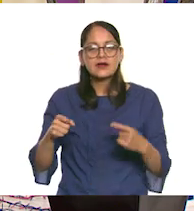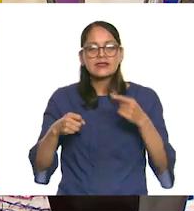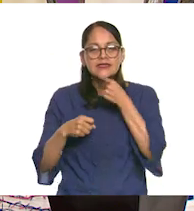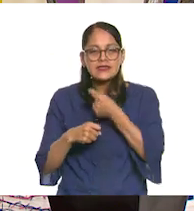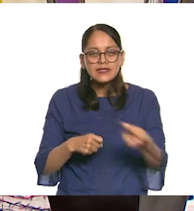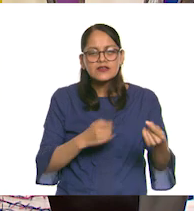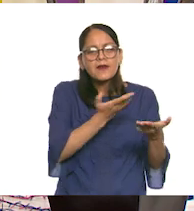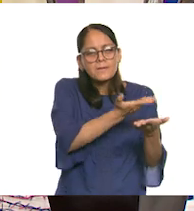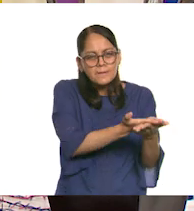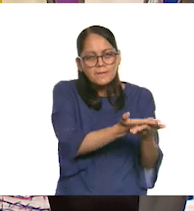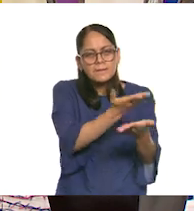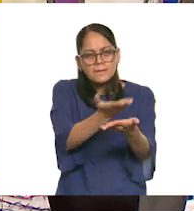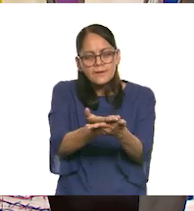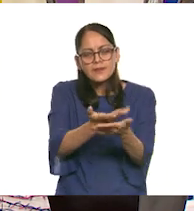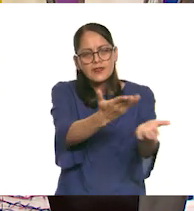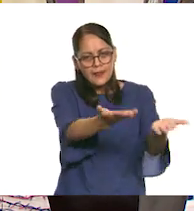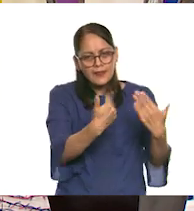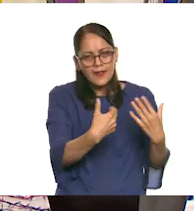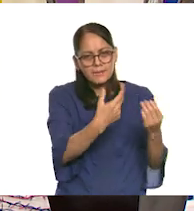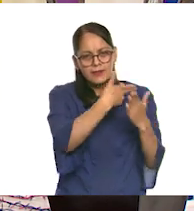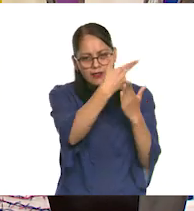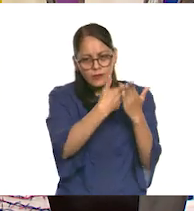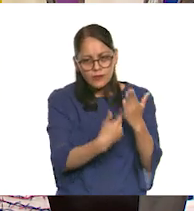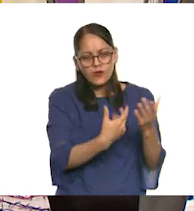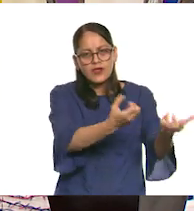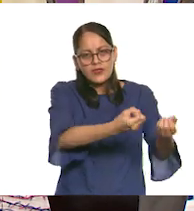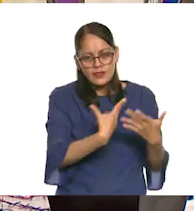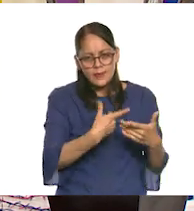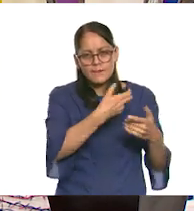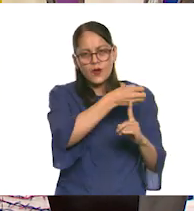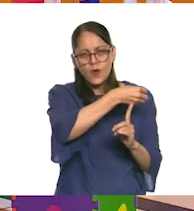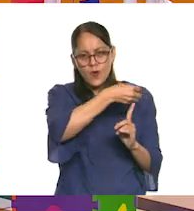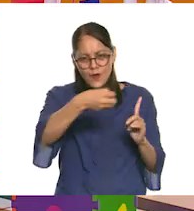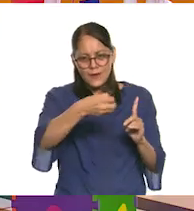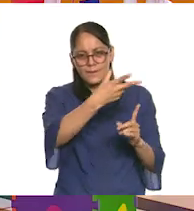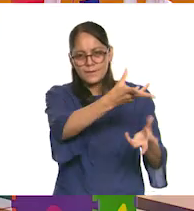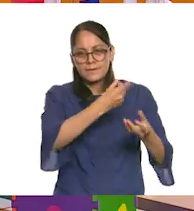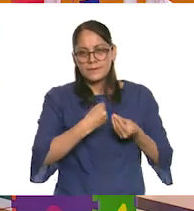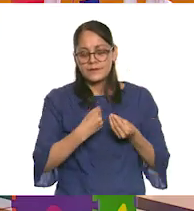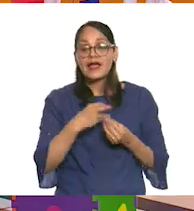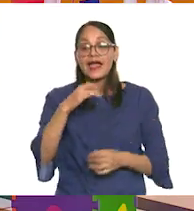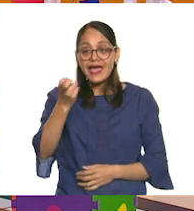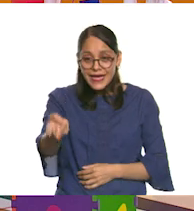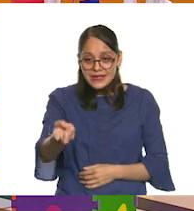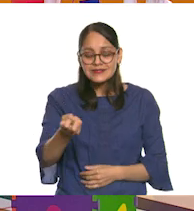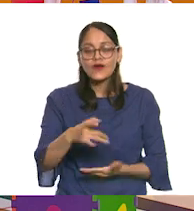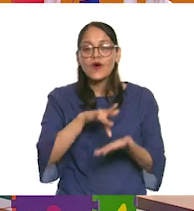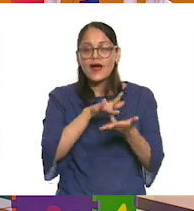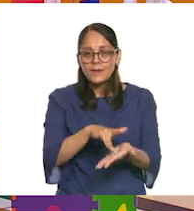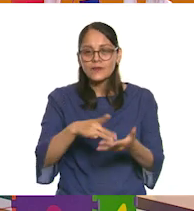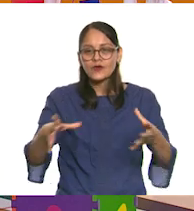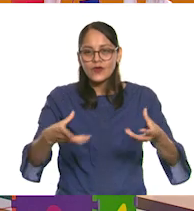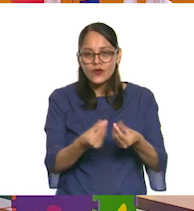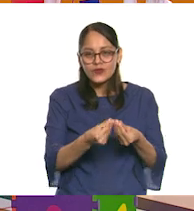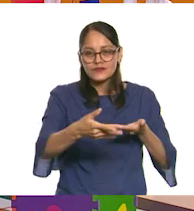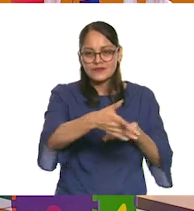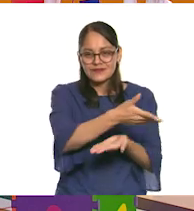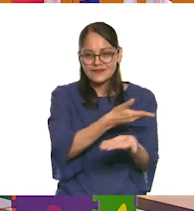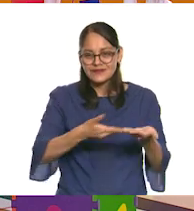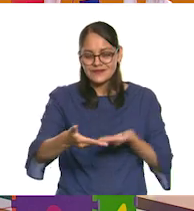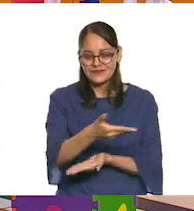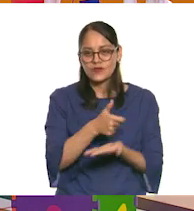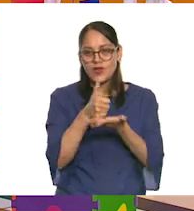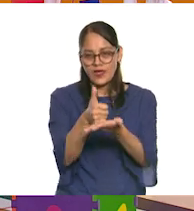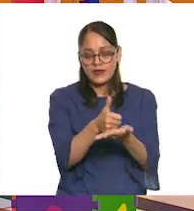frases y cosas así. Porque quiero que sea un trabajo que hagamos entre todos. Un trabajo colaborativo. Exacto. muy importante. Que esta